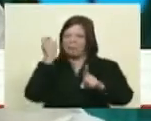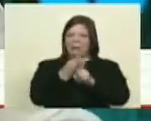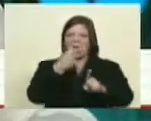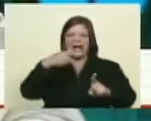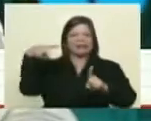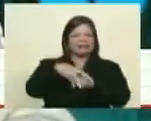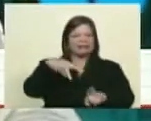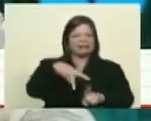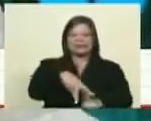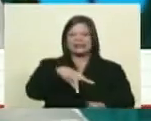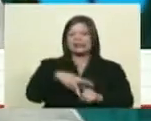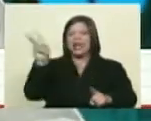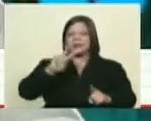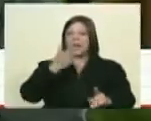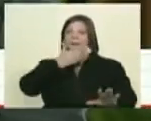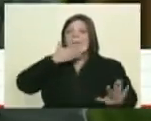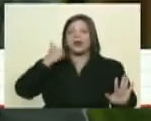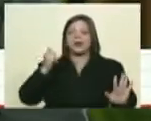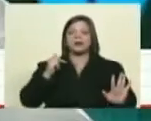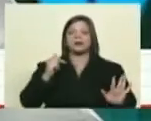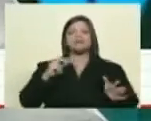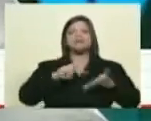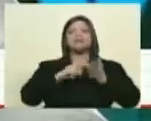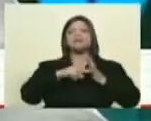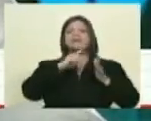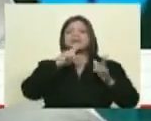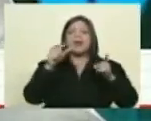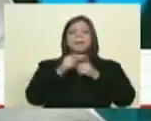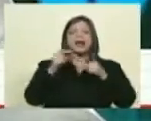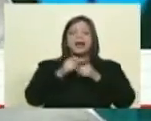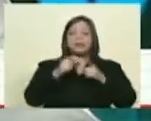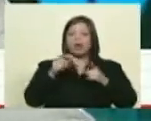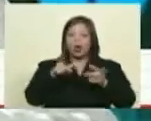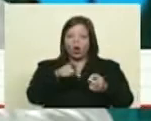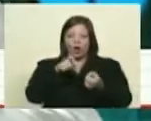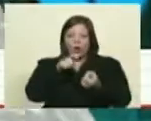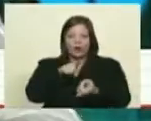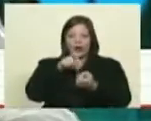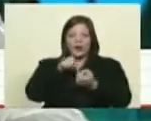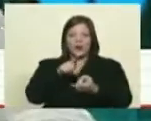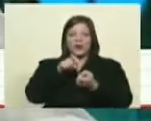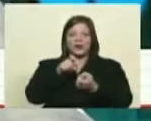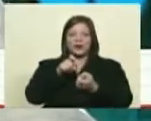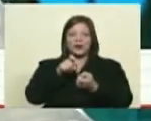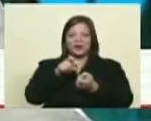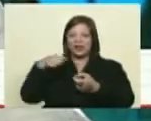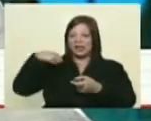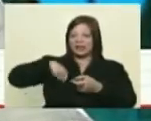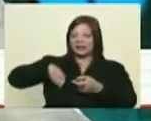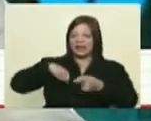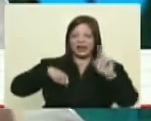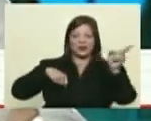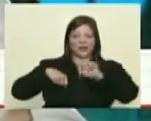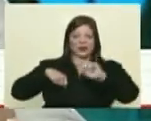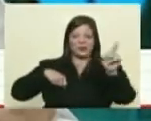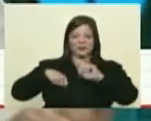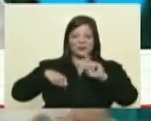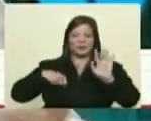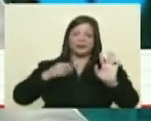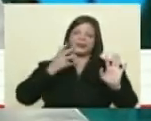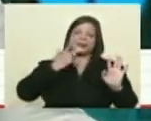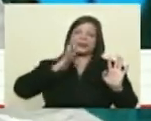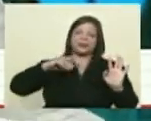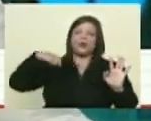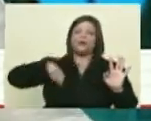a Venezuela, pues aún mejor. ¿Qué es un stringer? Es una persona que cobra no por un salario fijo por su trabajo periodístico como podría ser